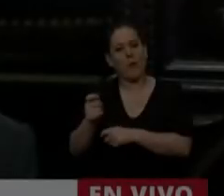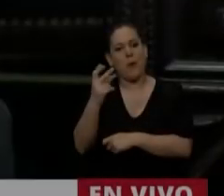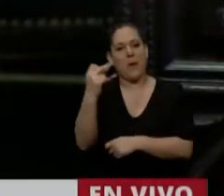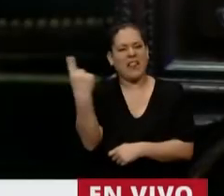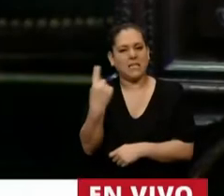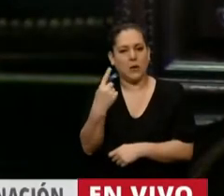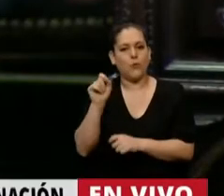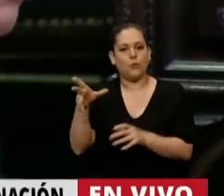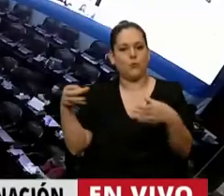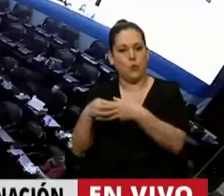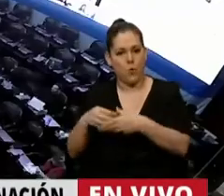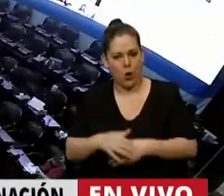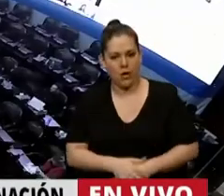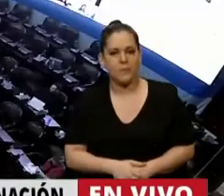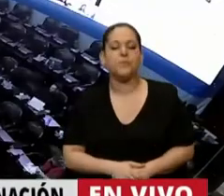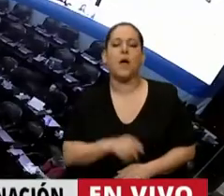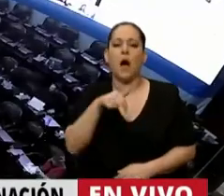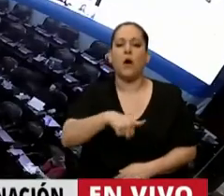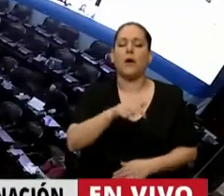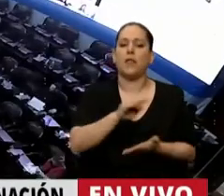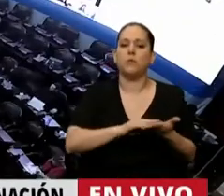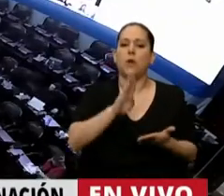Tiene la palabra el diputado Héctor Valdasi.